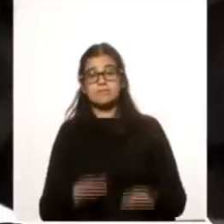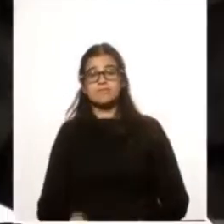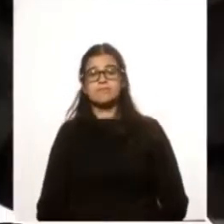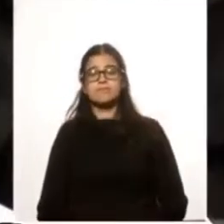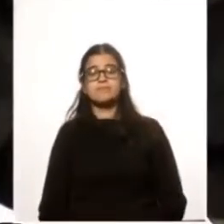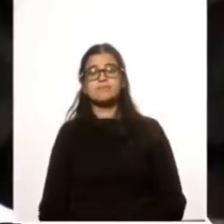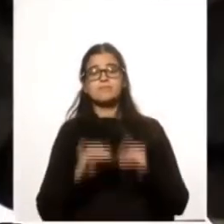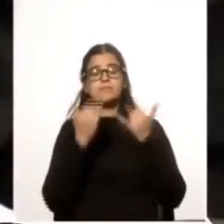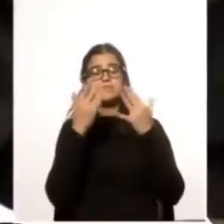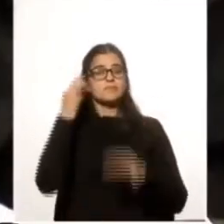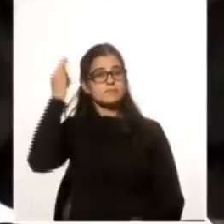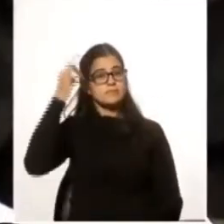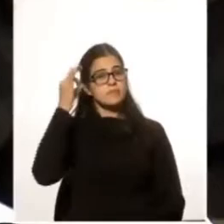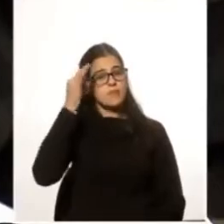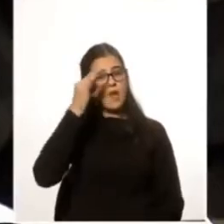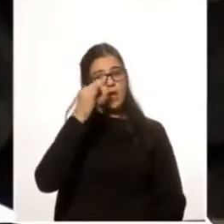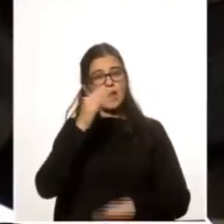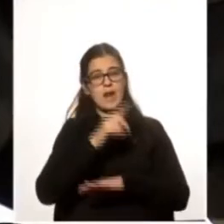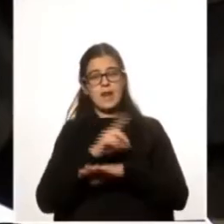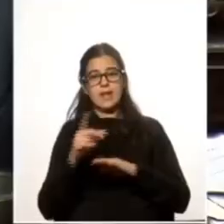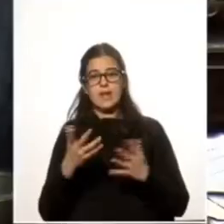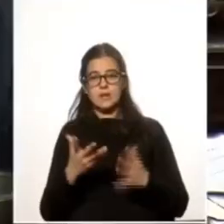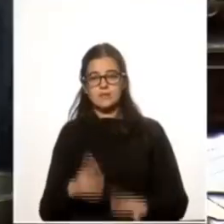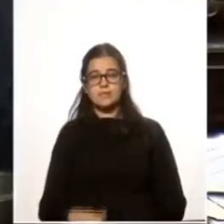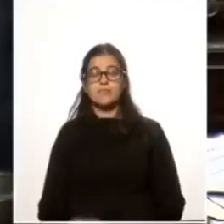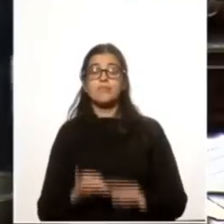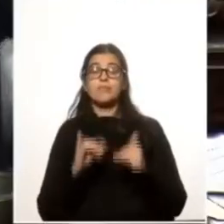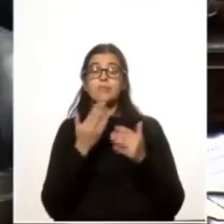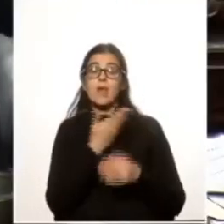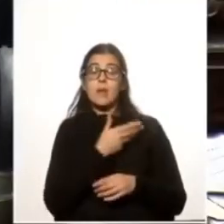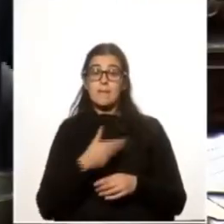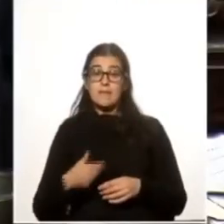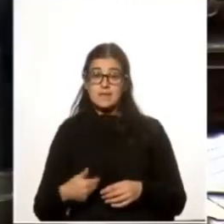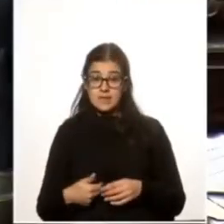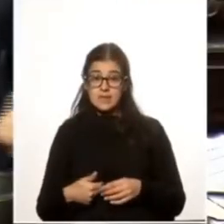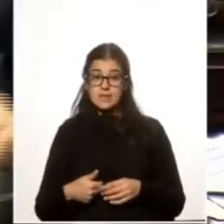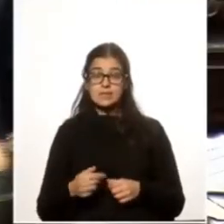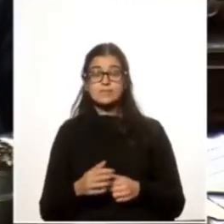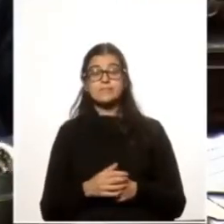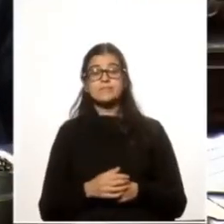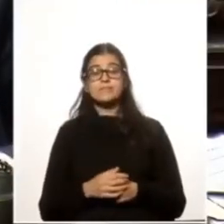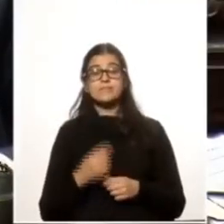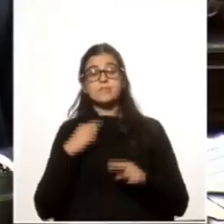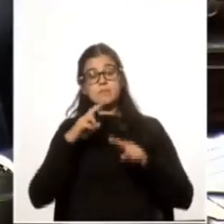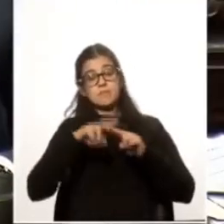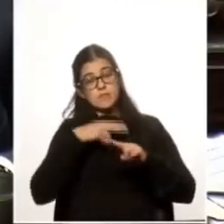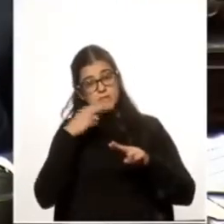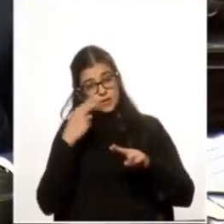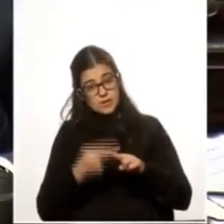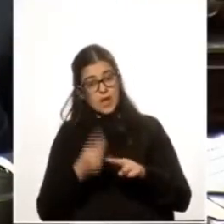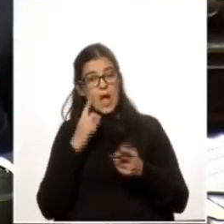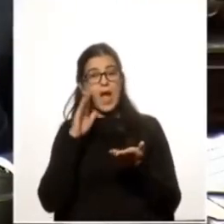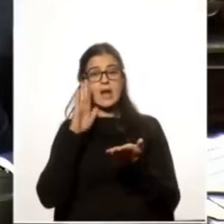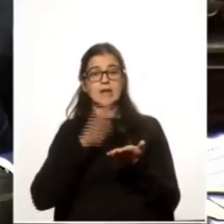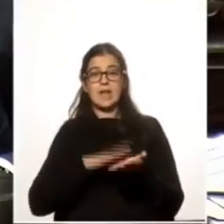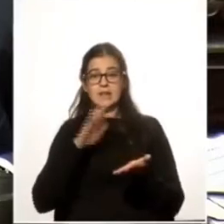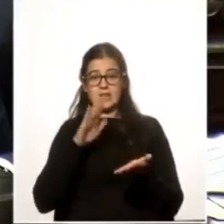Puede continuar el senador Larañaga. Señor presidente, vuelvo a ratificar.